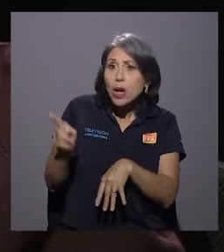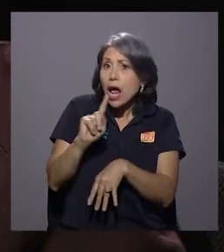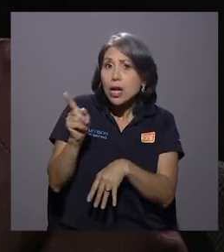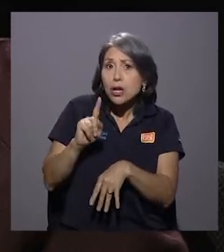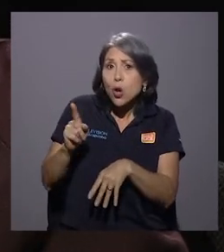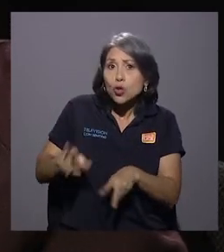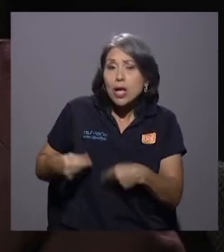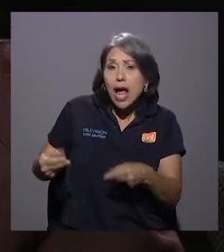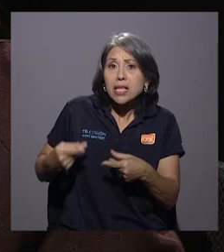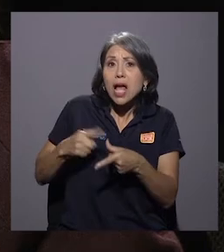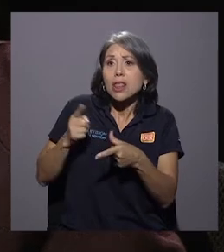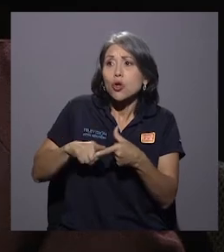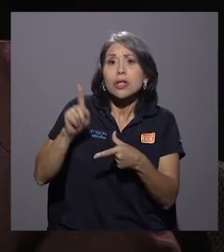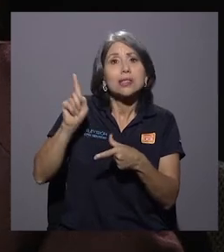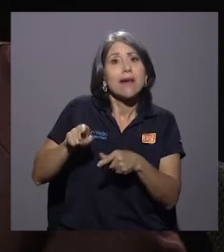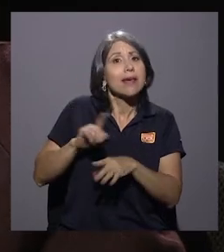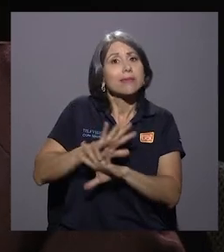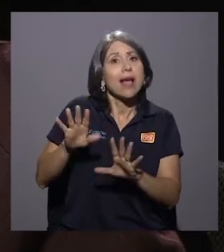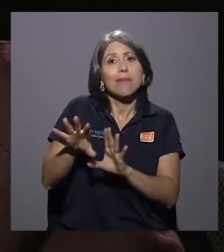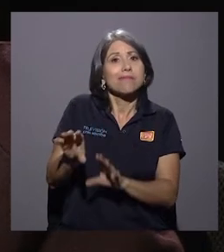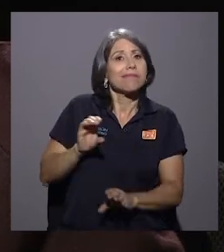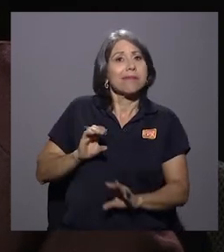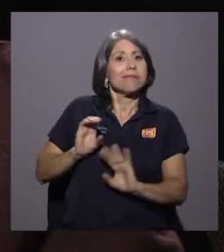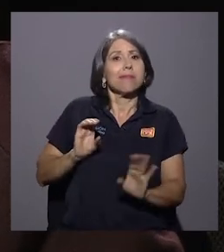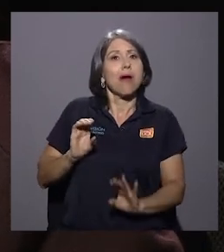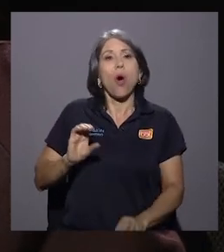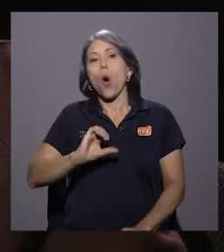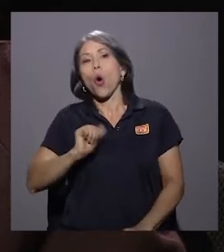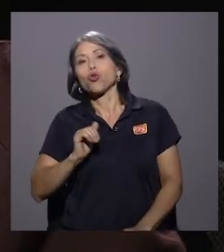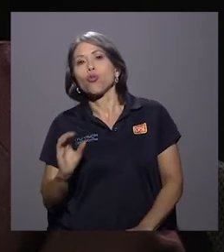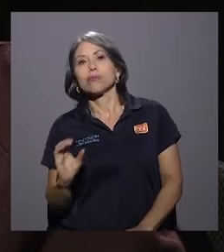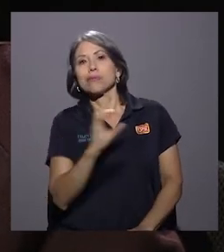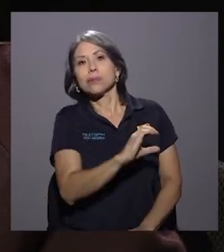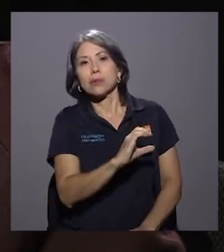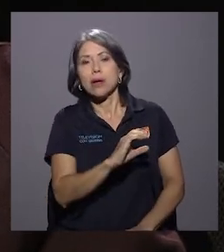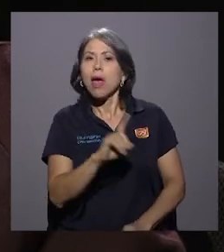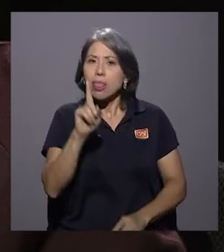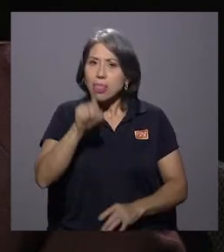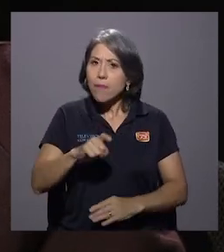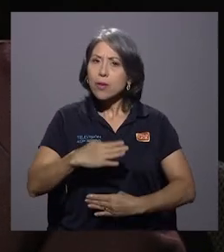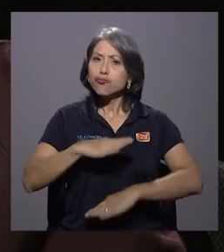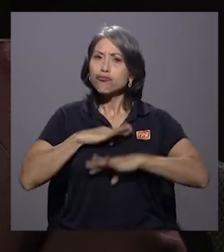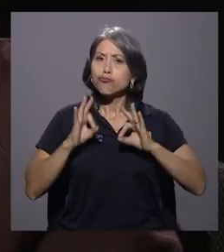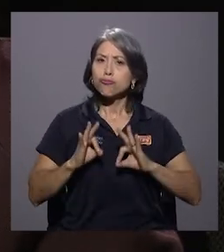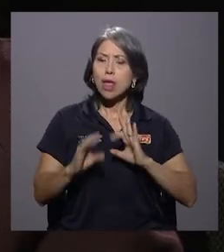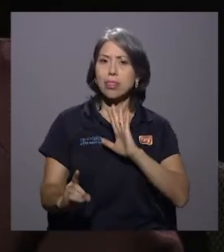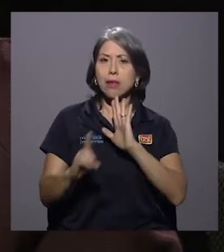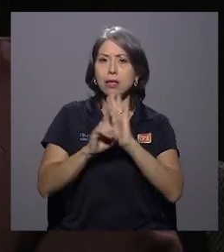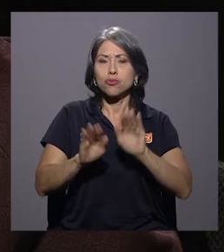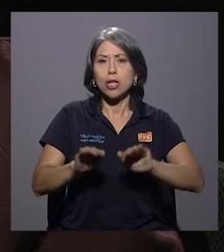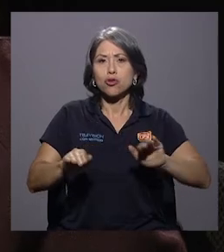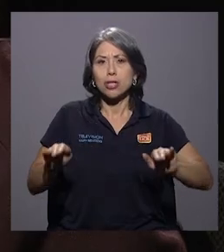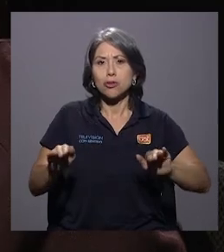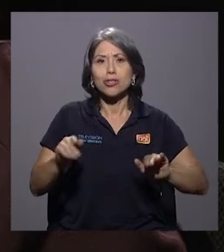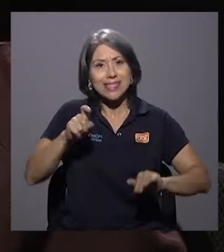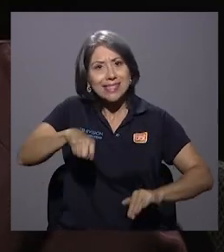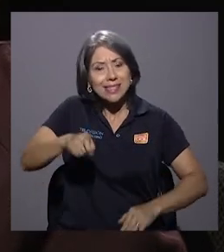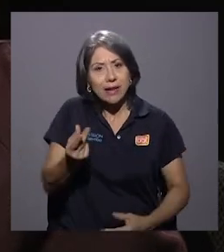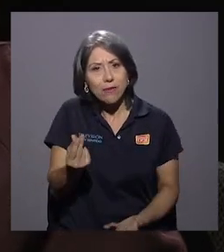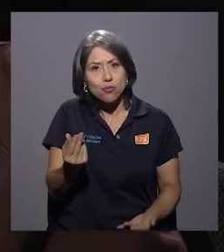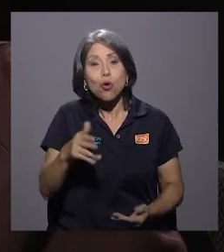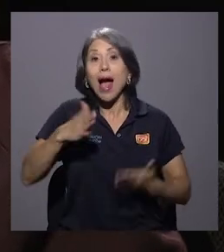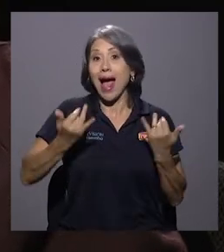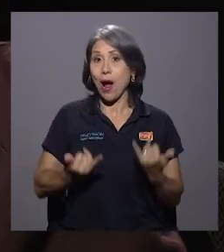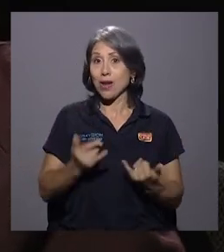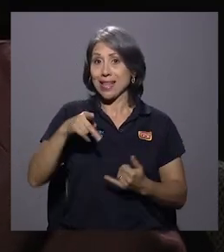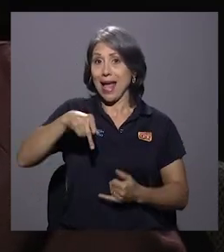trasladarla. Hay una necesidad fundamental de satisfacer y garantizar los derechos de los niños y las niñas y por eso se ocupa el recurso. Hoy el patronato